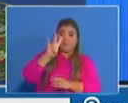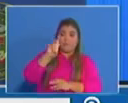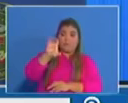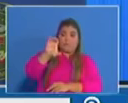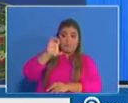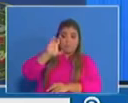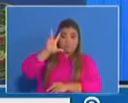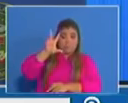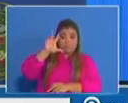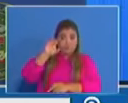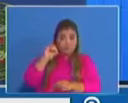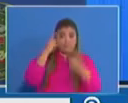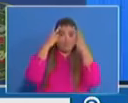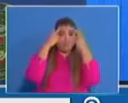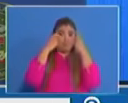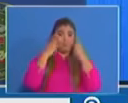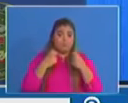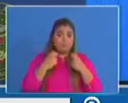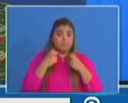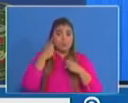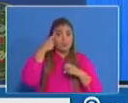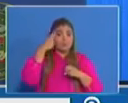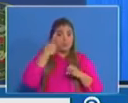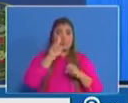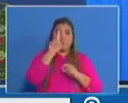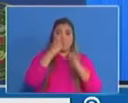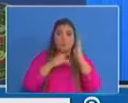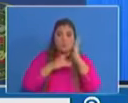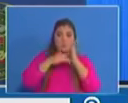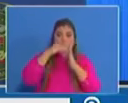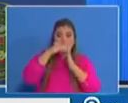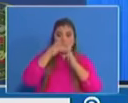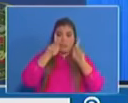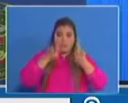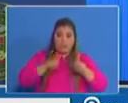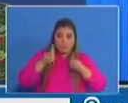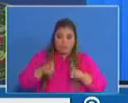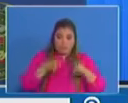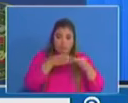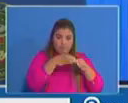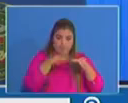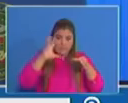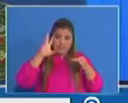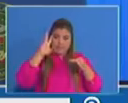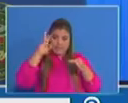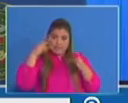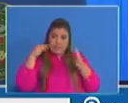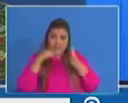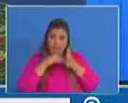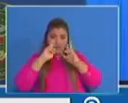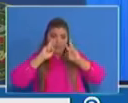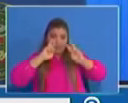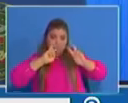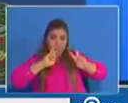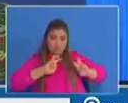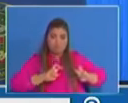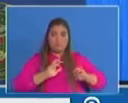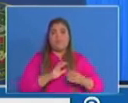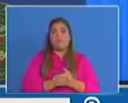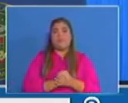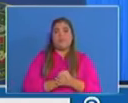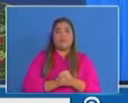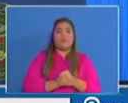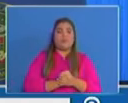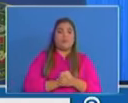por millón de habitantes. En cuanto al número de casos, podemos